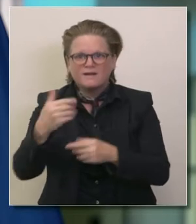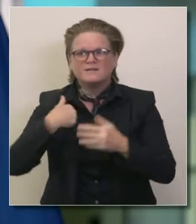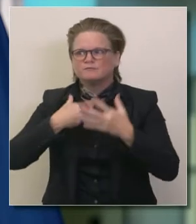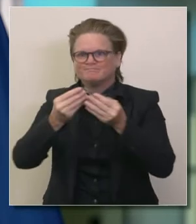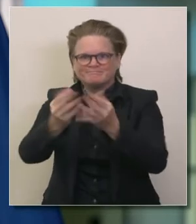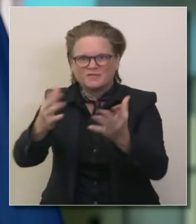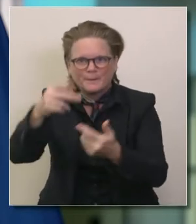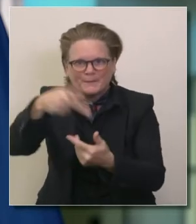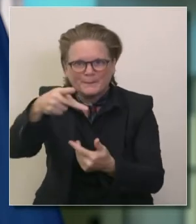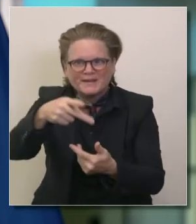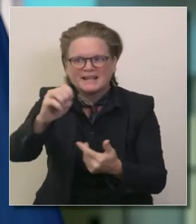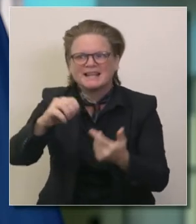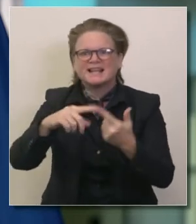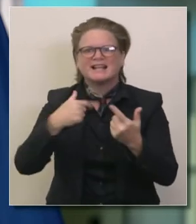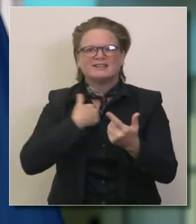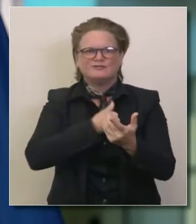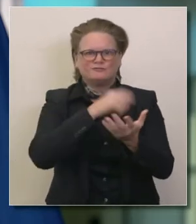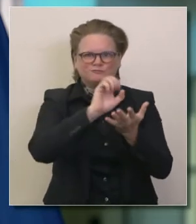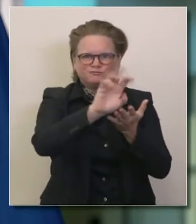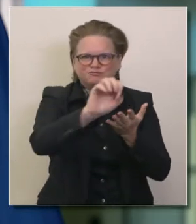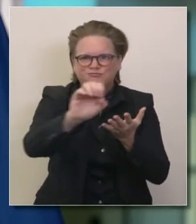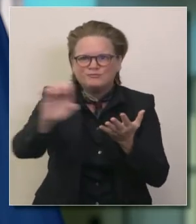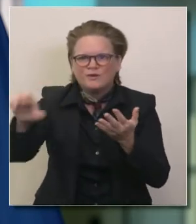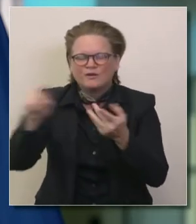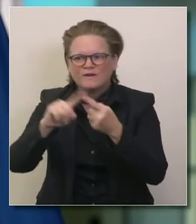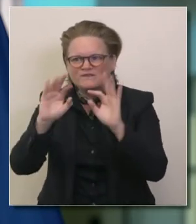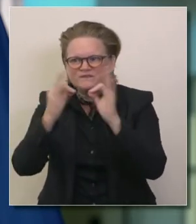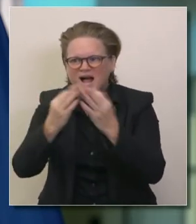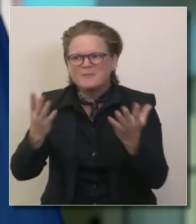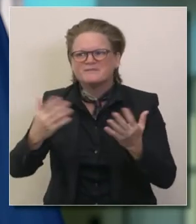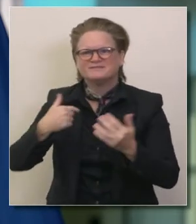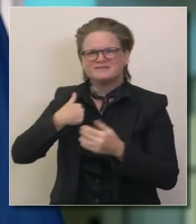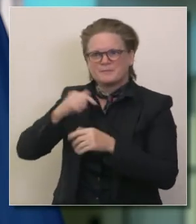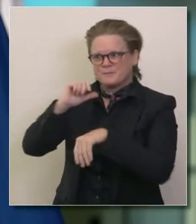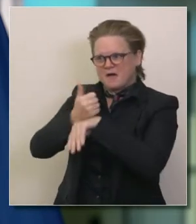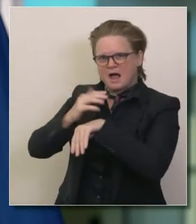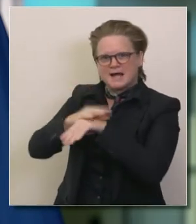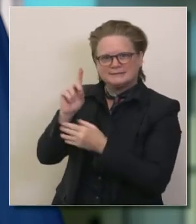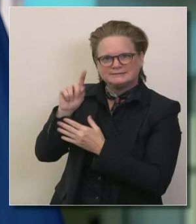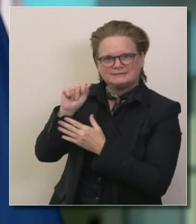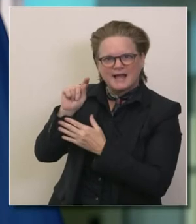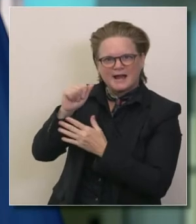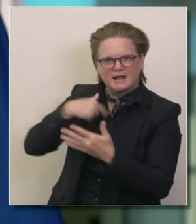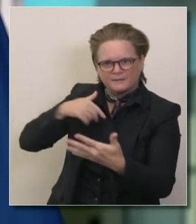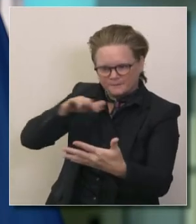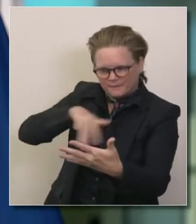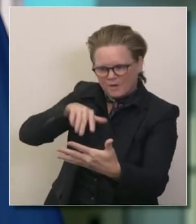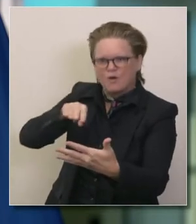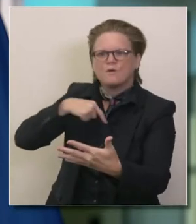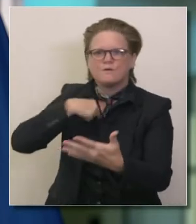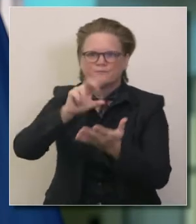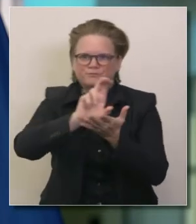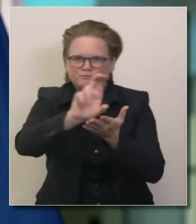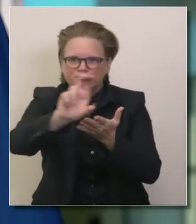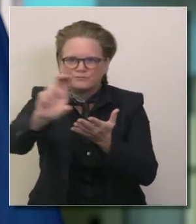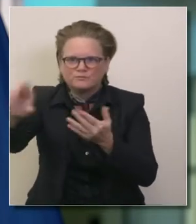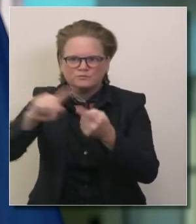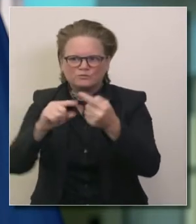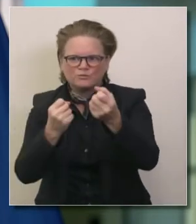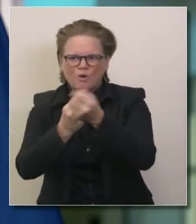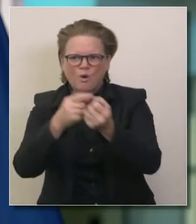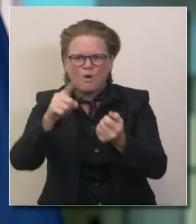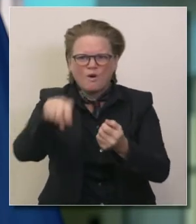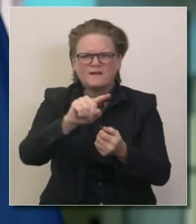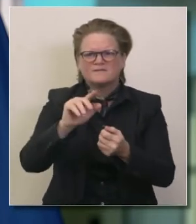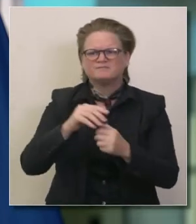personal trabajamos para preparar y proporcionar protocolos y procedimientos en base a los datos en los hechos en base a la